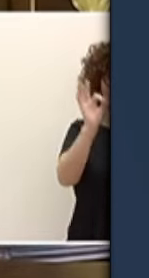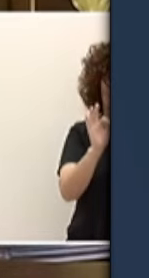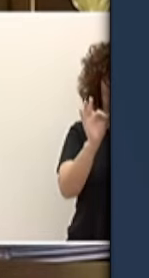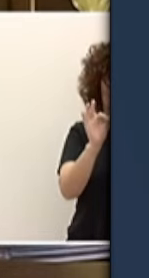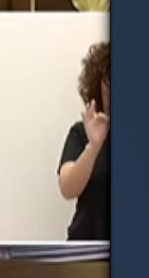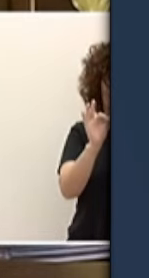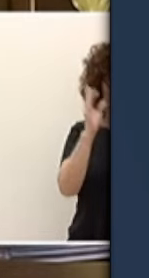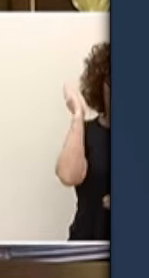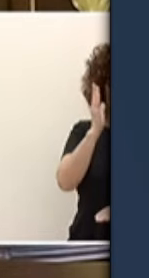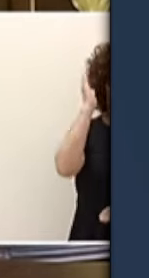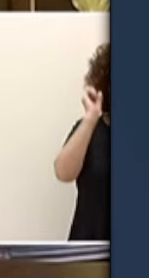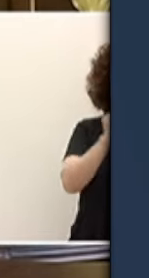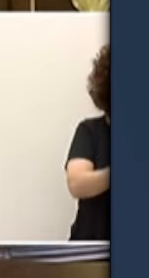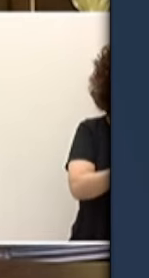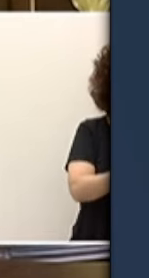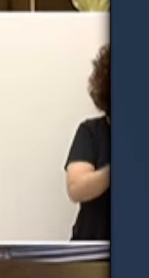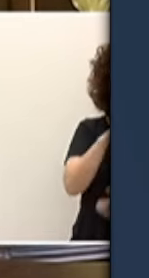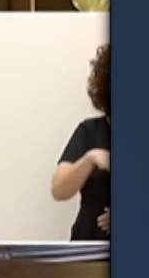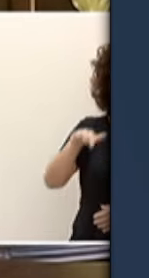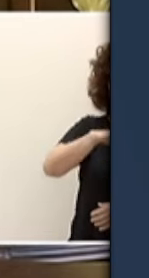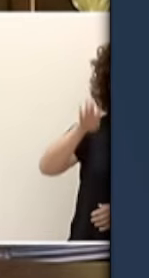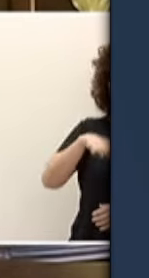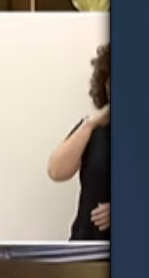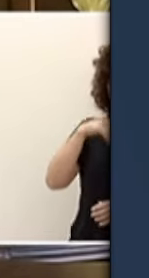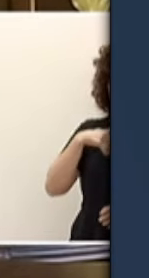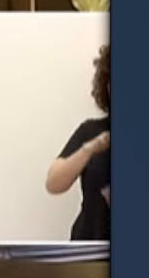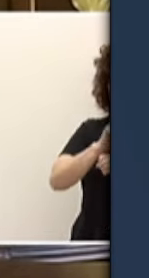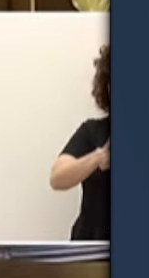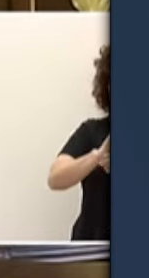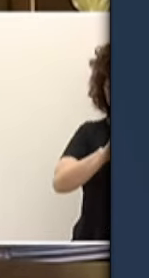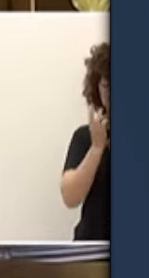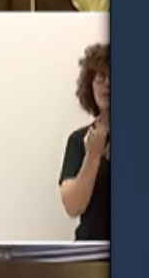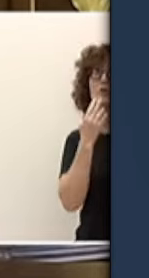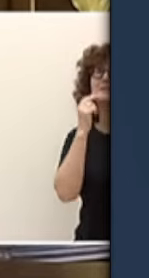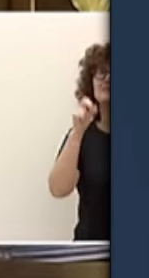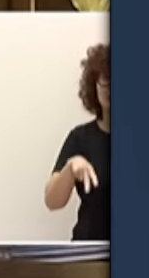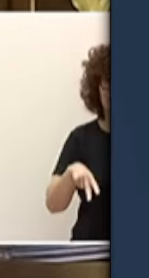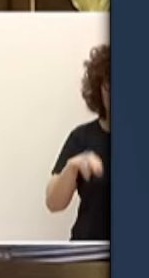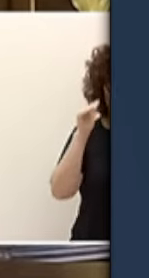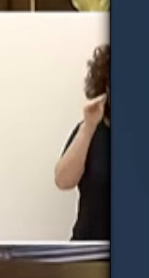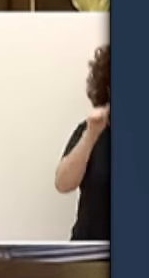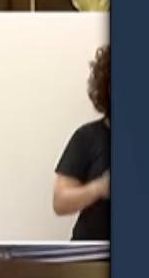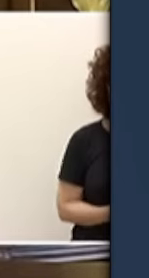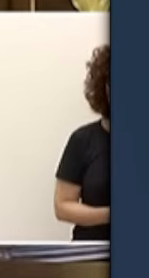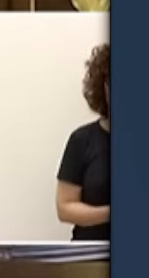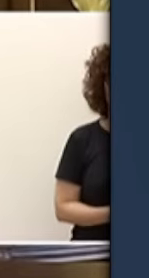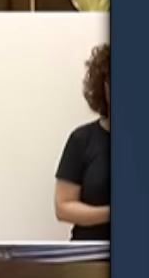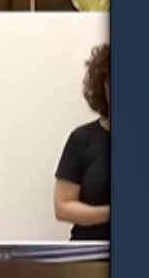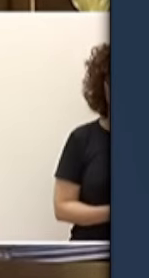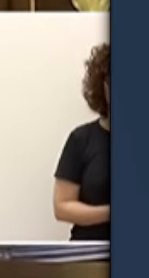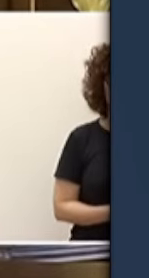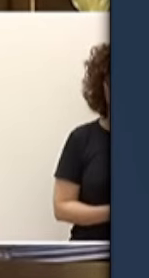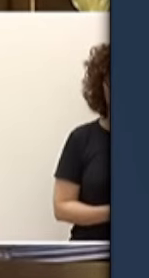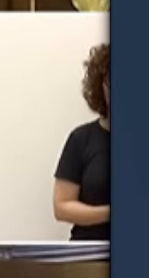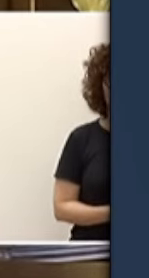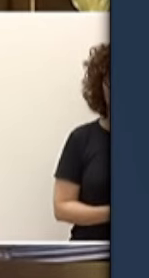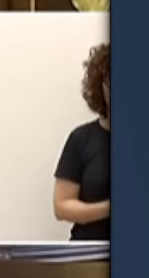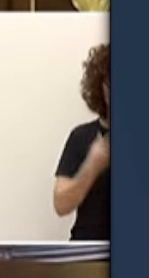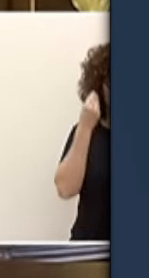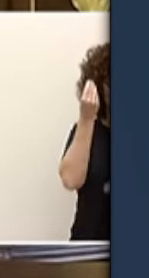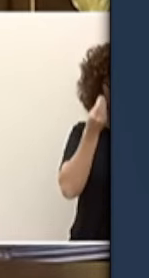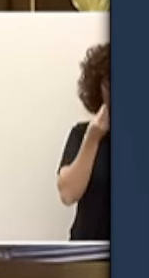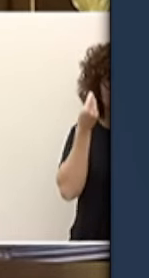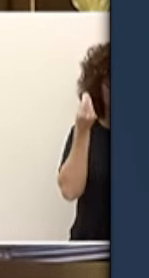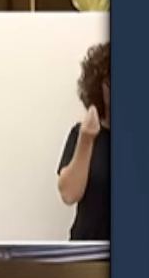son extranjeros. ¿Qué tienen en la cabeza exactamente las personas que creen que pueden tratar así a las mujeres? ¿Qué